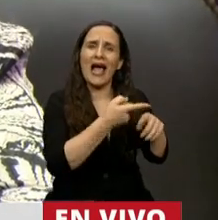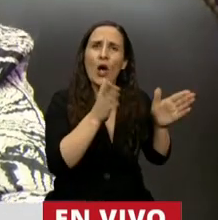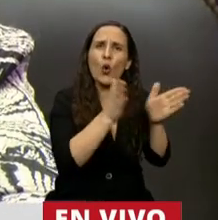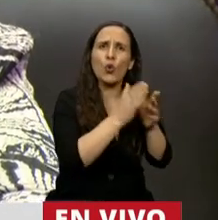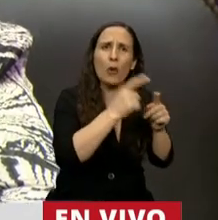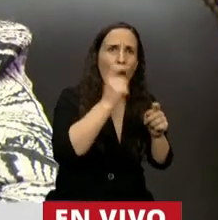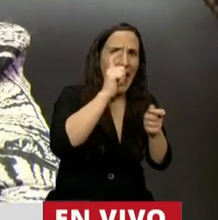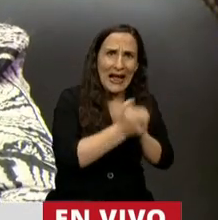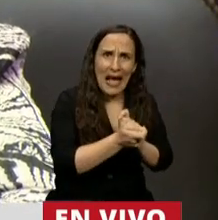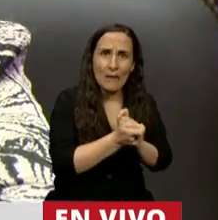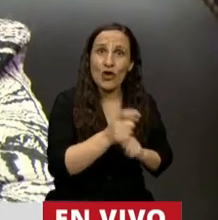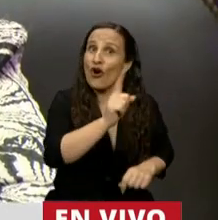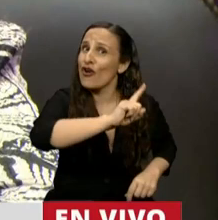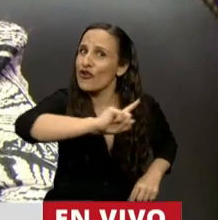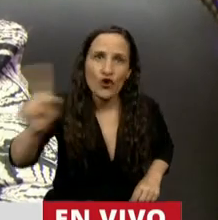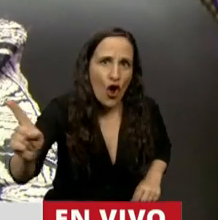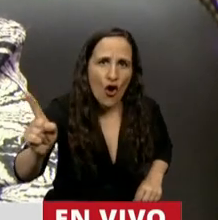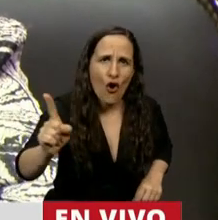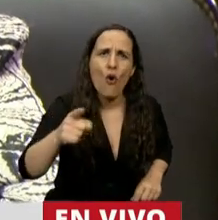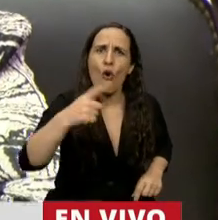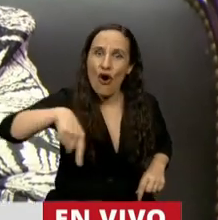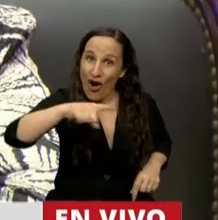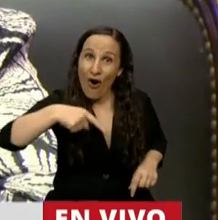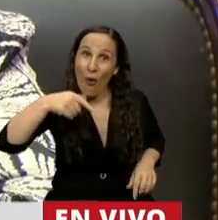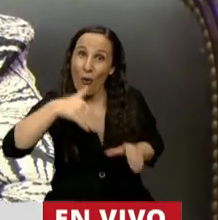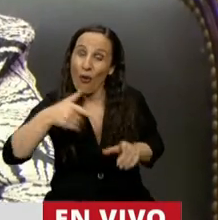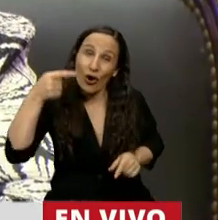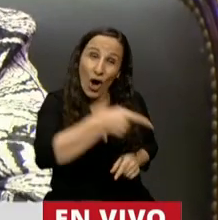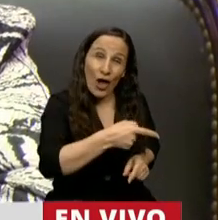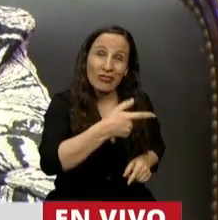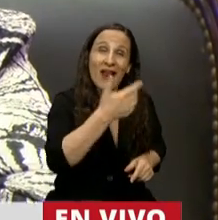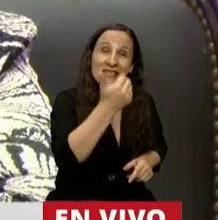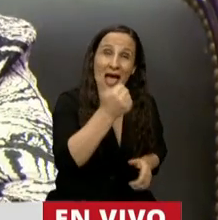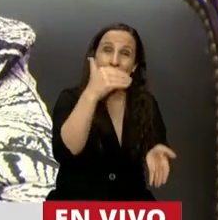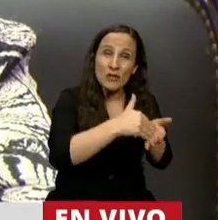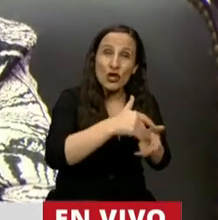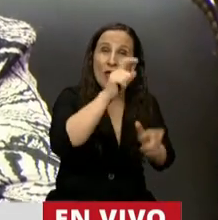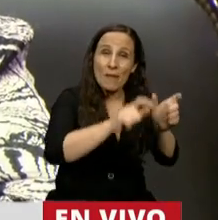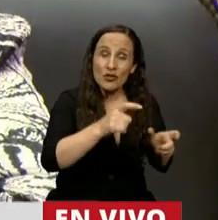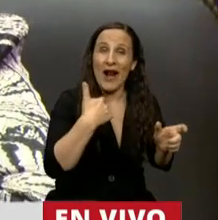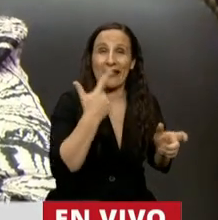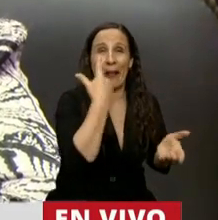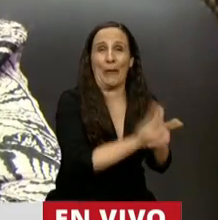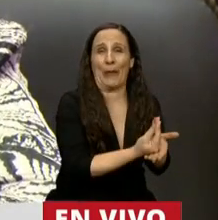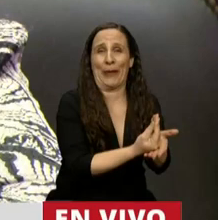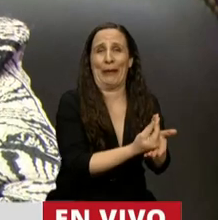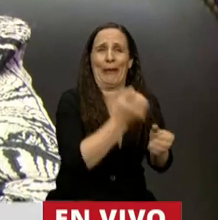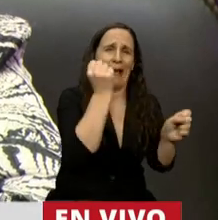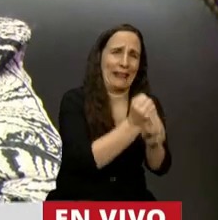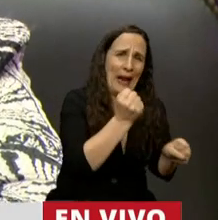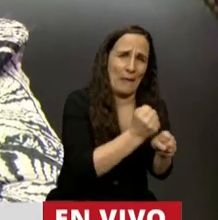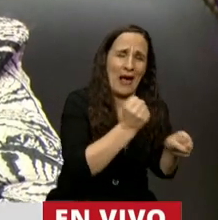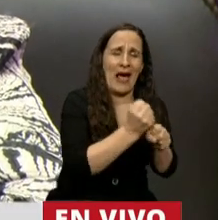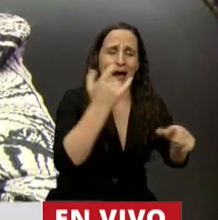Están yendo contra 6 millones de argentinos que viven, que transitan, que trabajan,